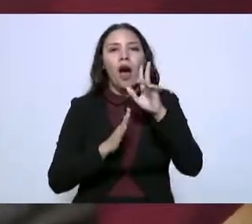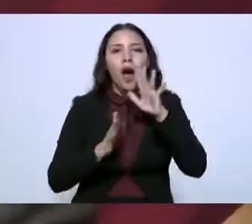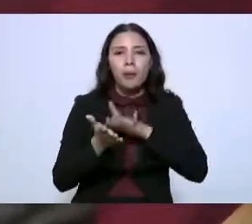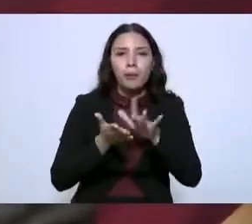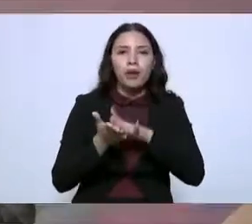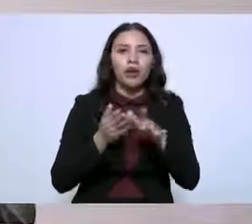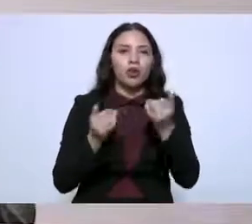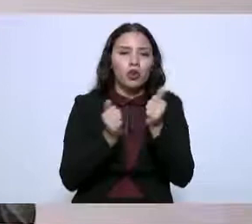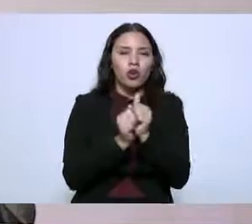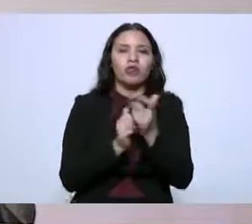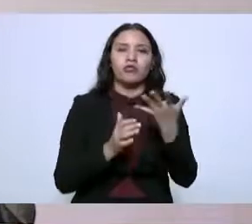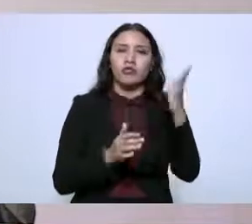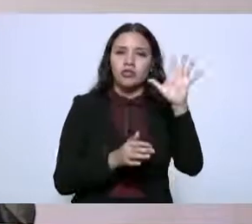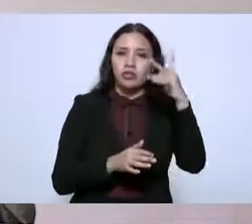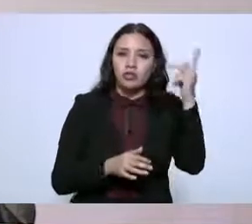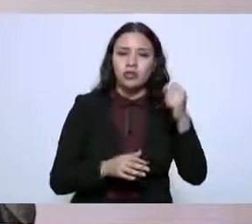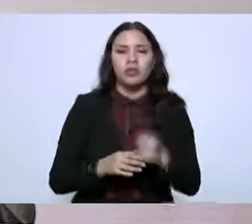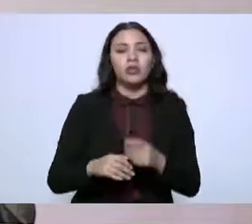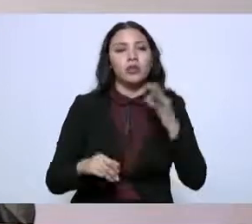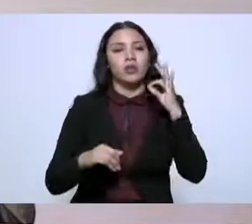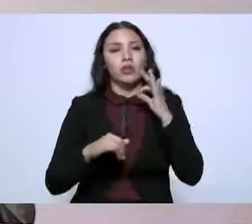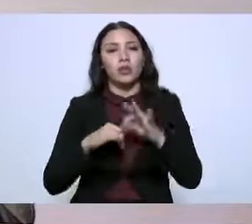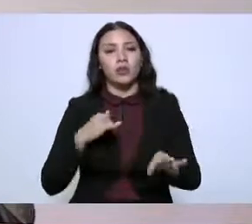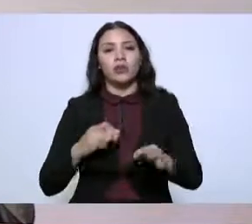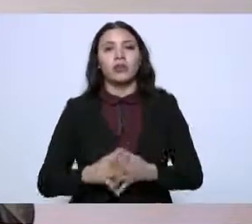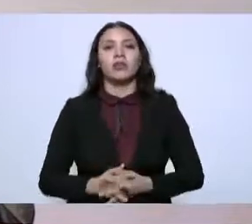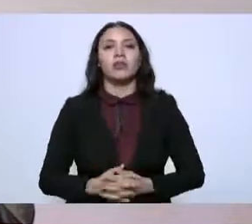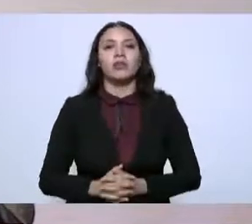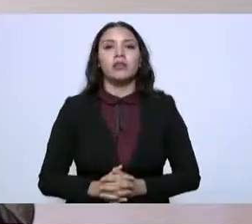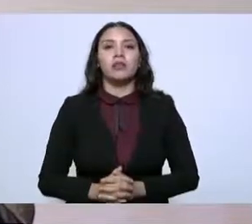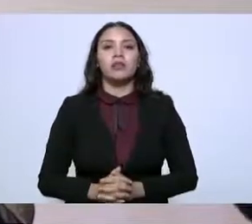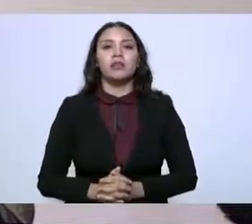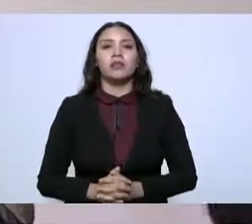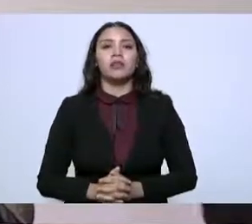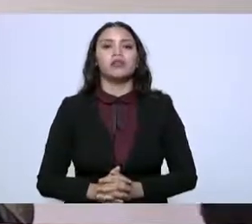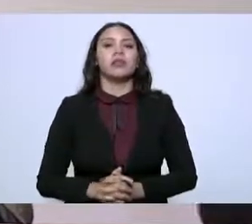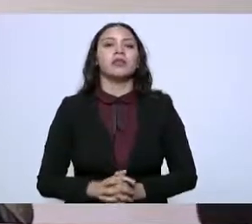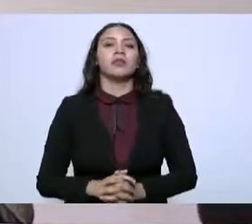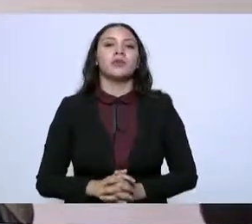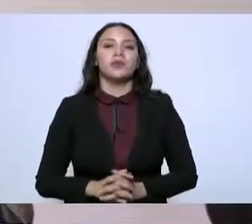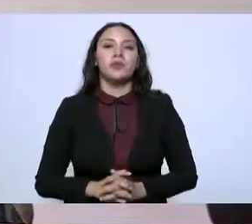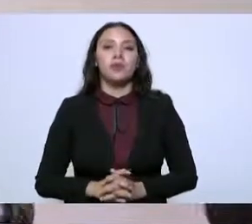tecnológica. Por último, y por no querer extenderme,